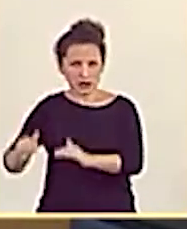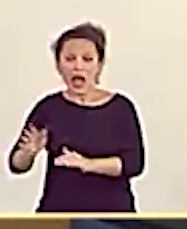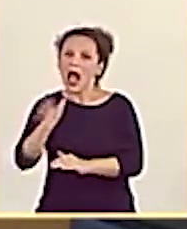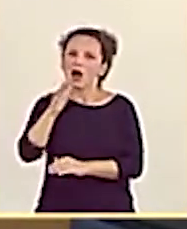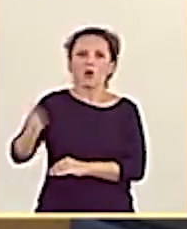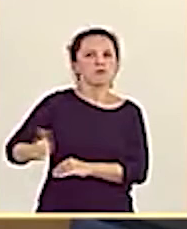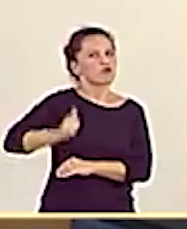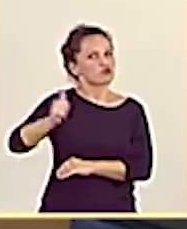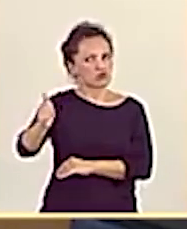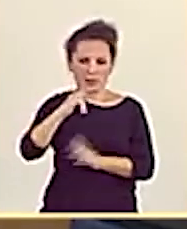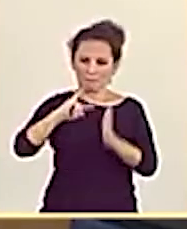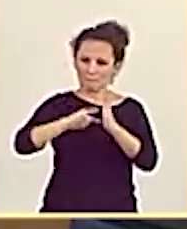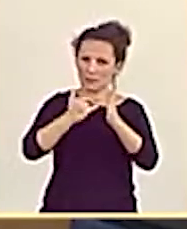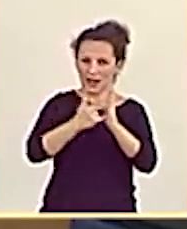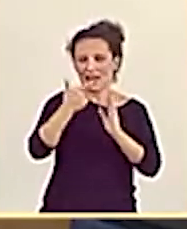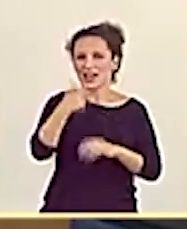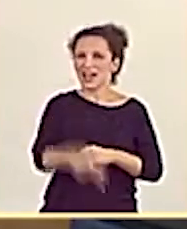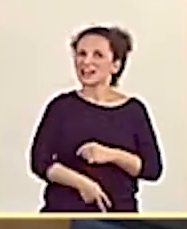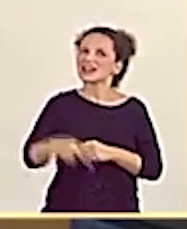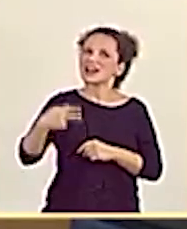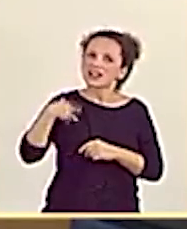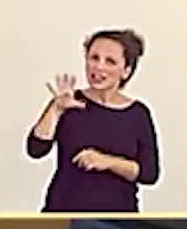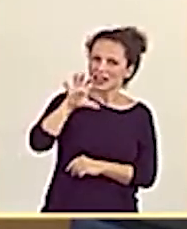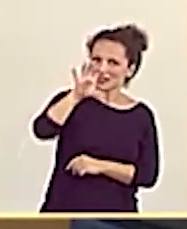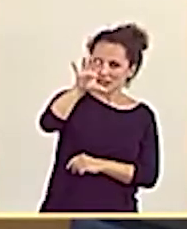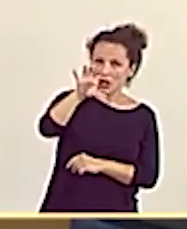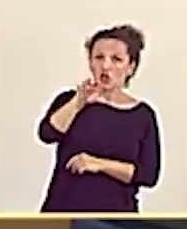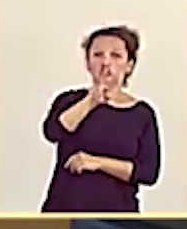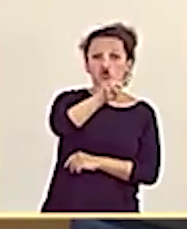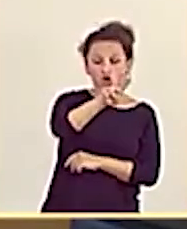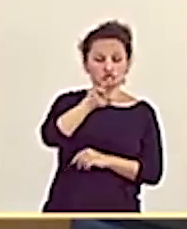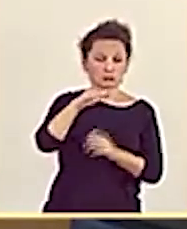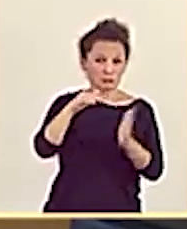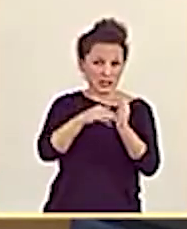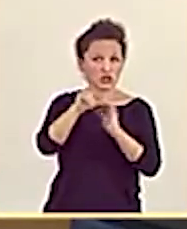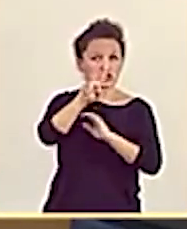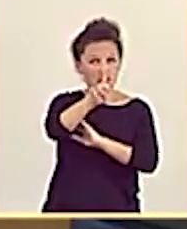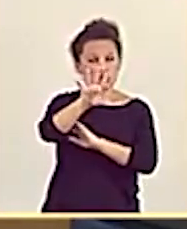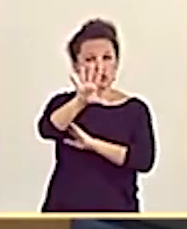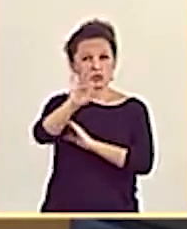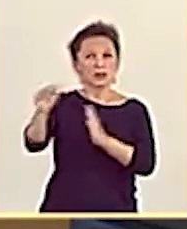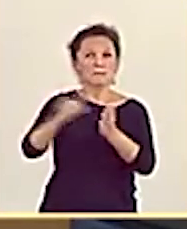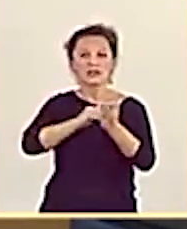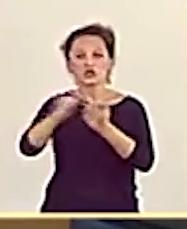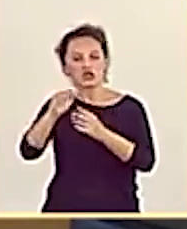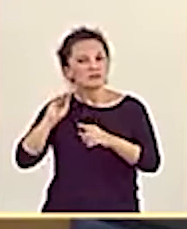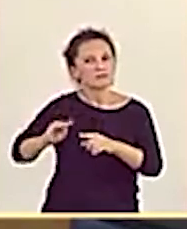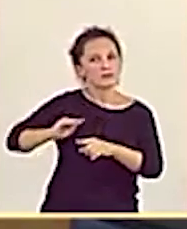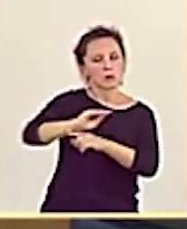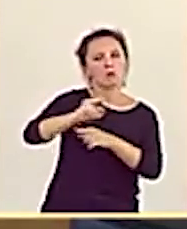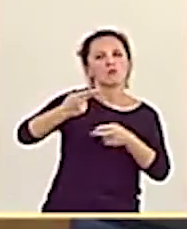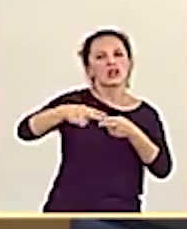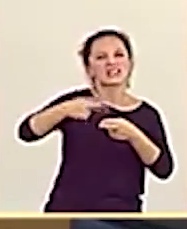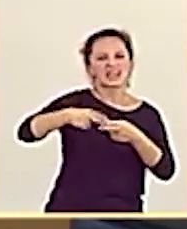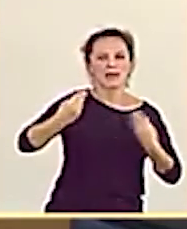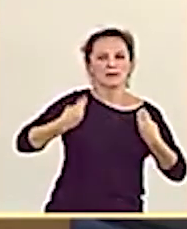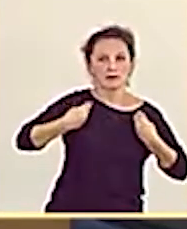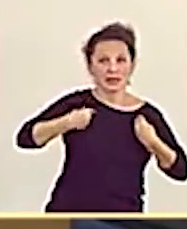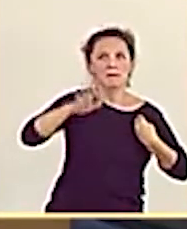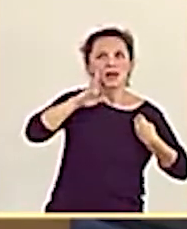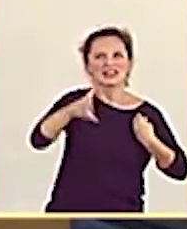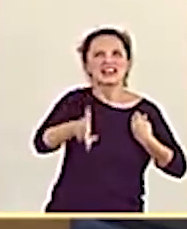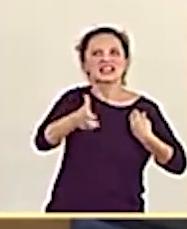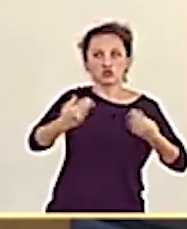presupuesto general del Estado. Vamos a tener una cifra histórica, 2.250 millones para política de vivienda. Yo pensé que le iba a preocupar más el derecho a la vivienda